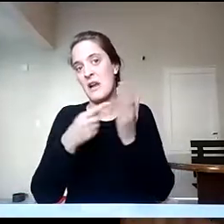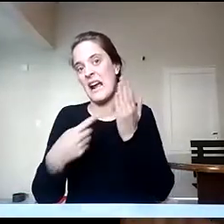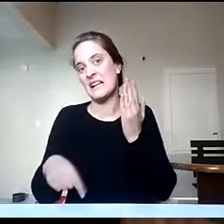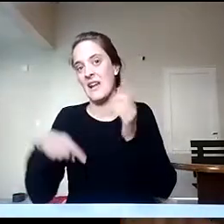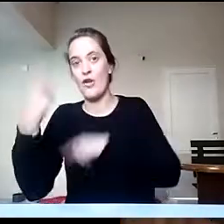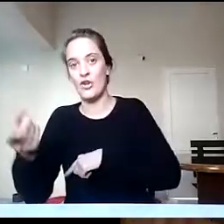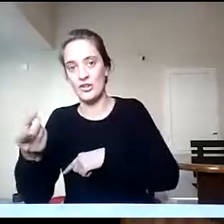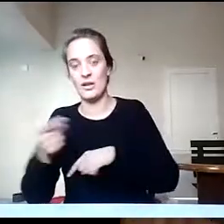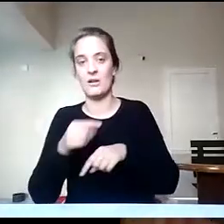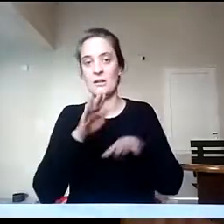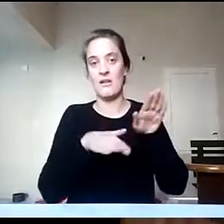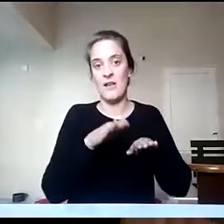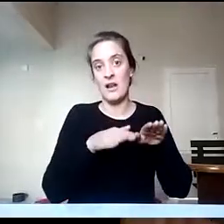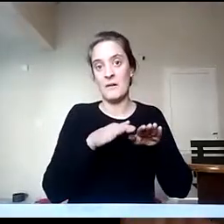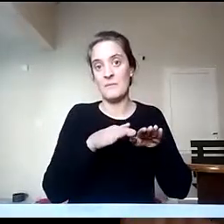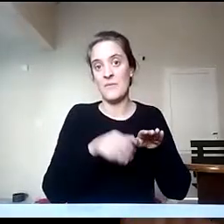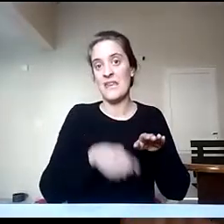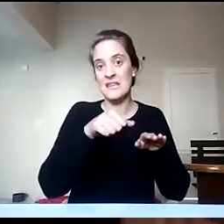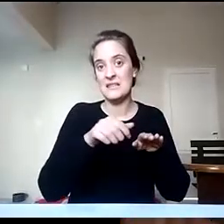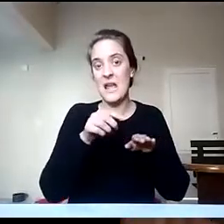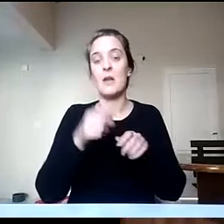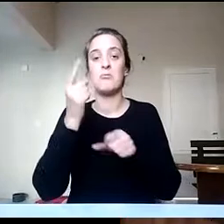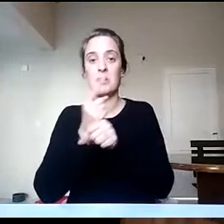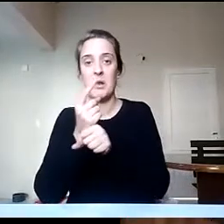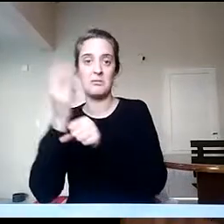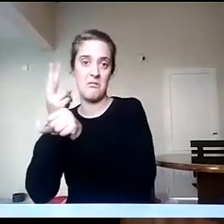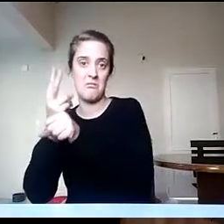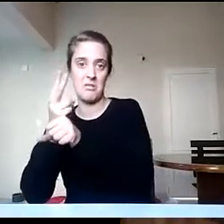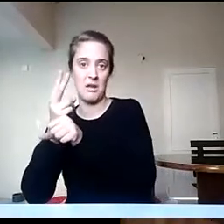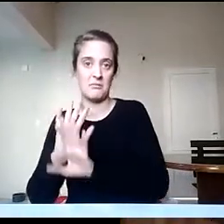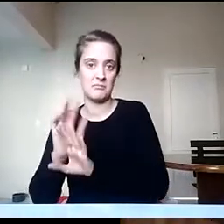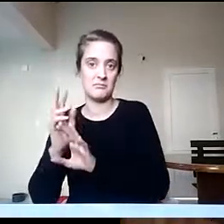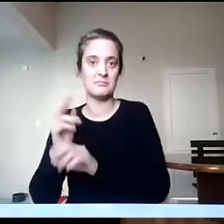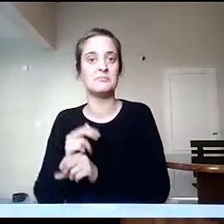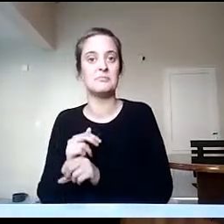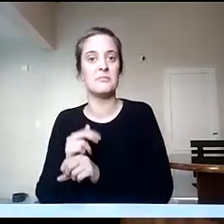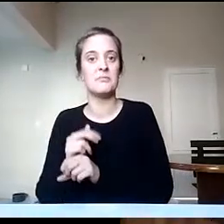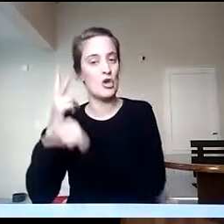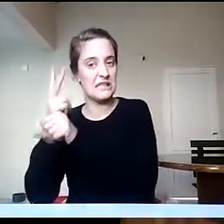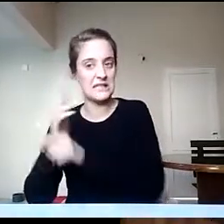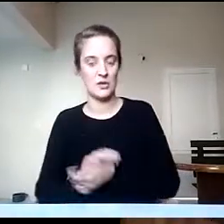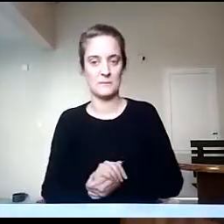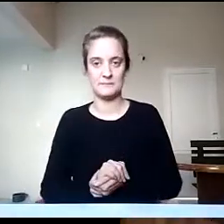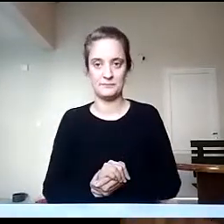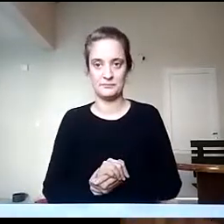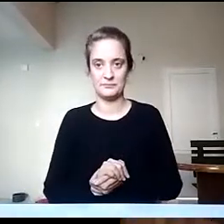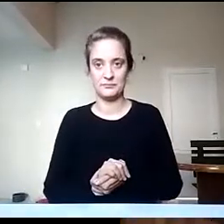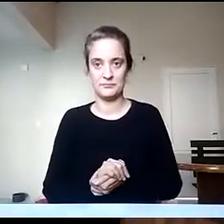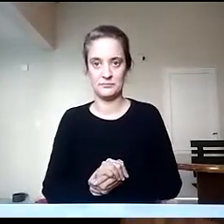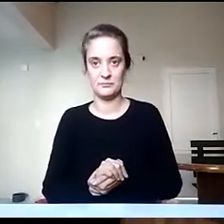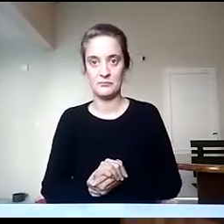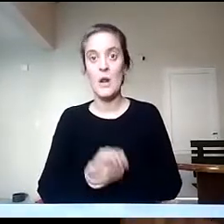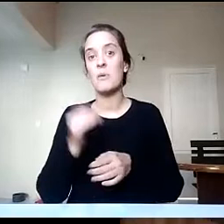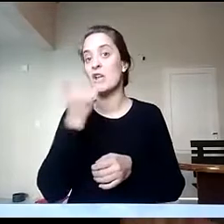primario o nivel secundario, como es el caso de la geografía. Nos dicen desde Rector y que ya está en YouTube para